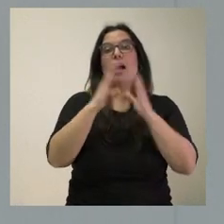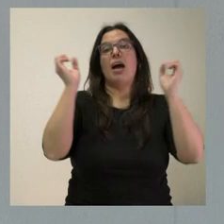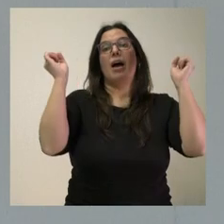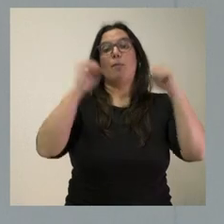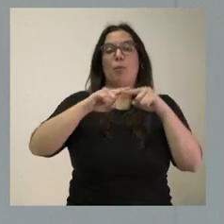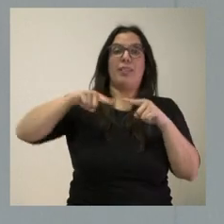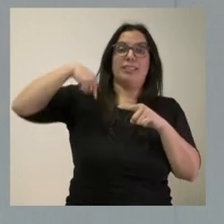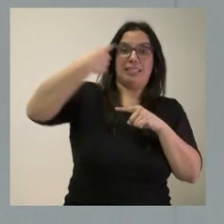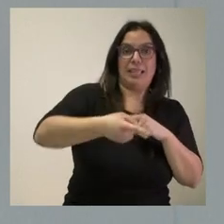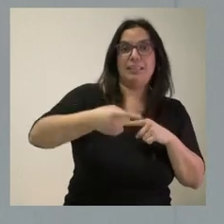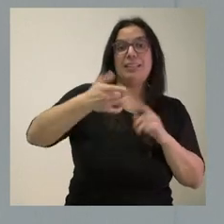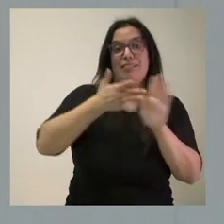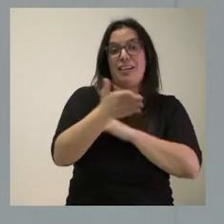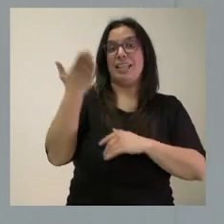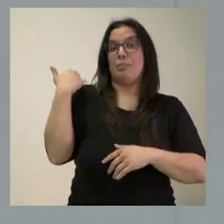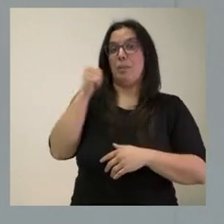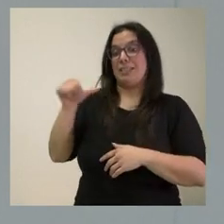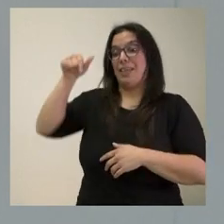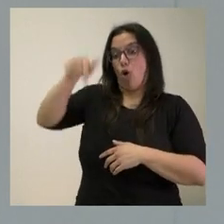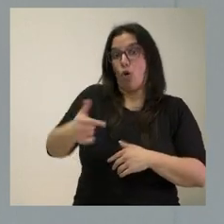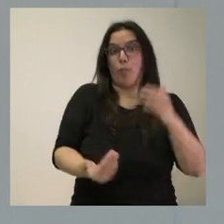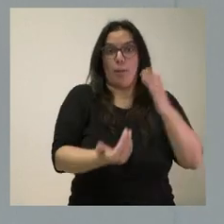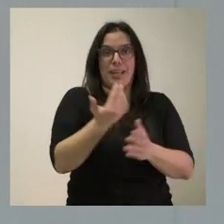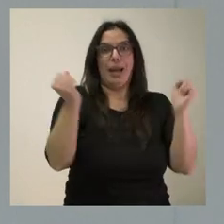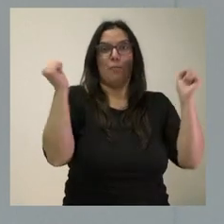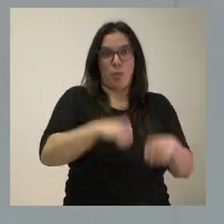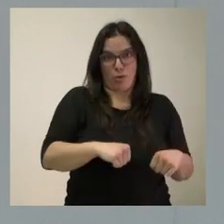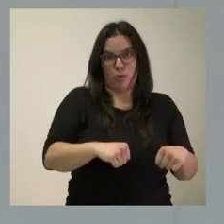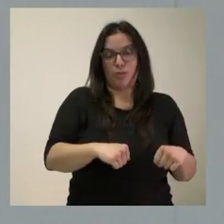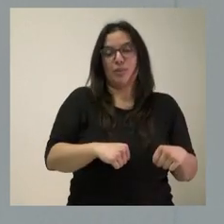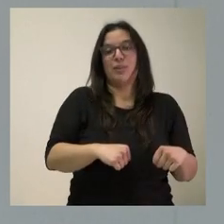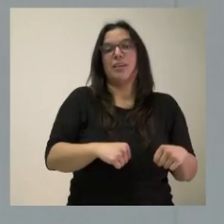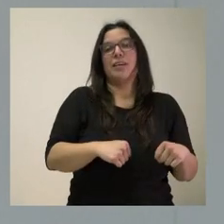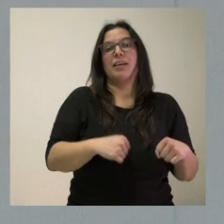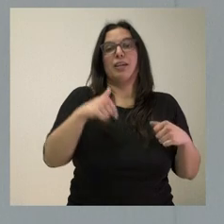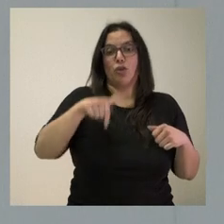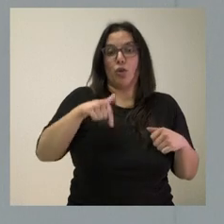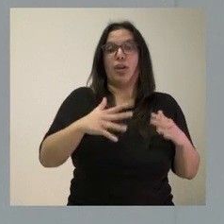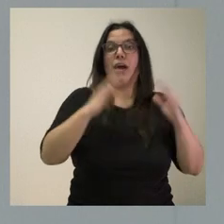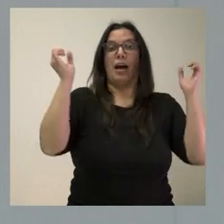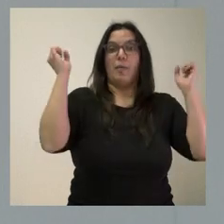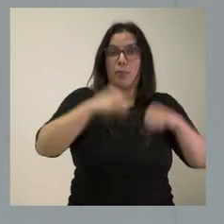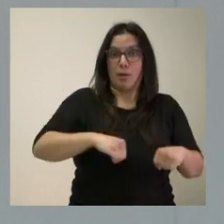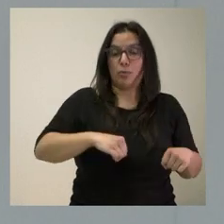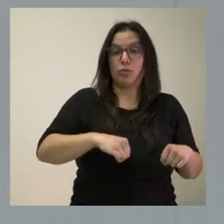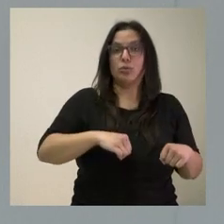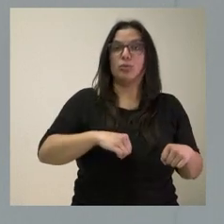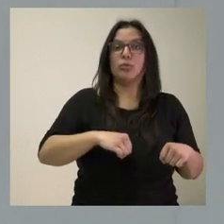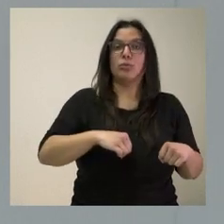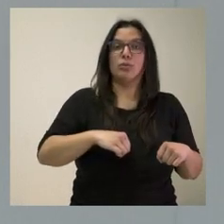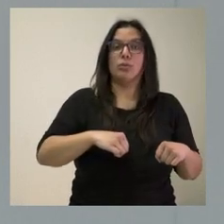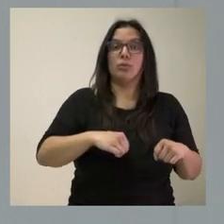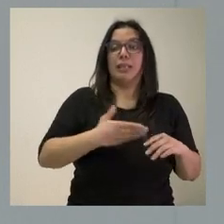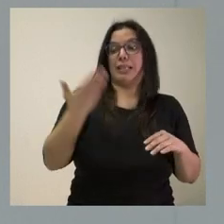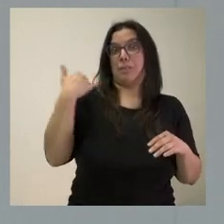del órgano colegiado, que ha sido esta mañana. Y, por tanto, lo que hacemos hoy es aprobar el acta de la sesión